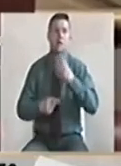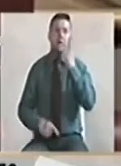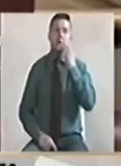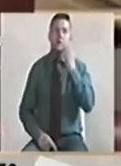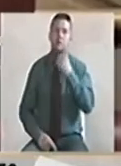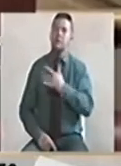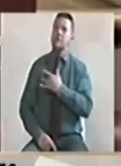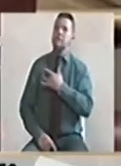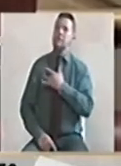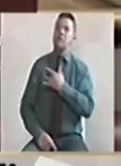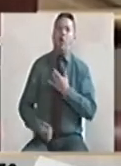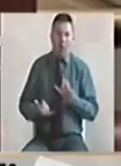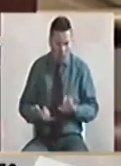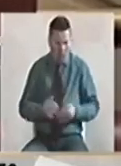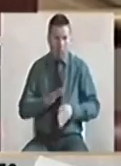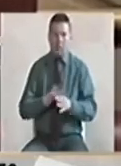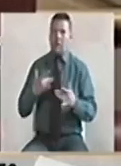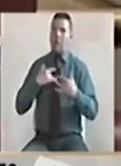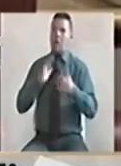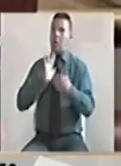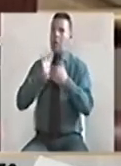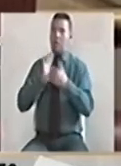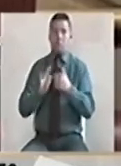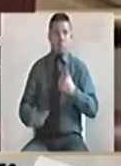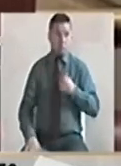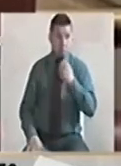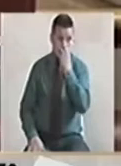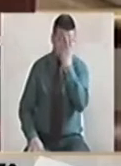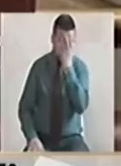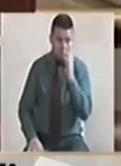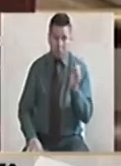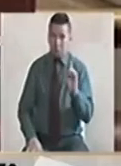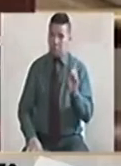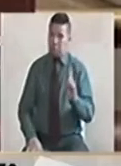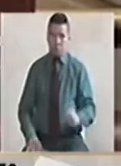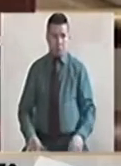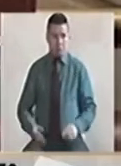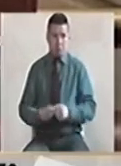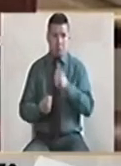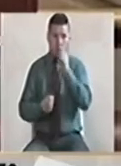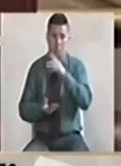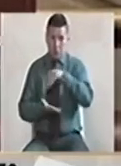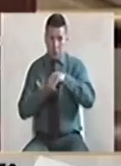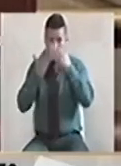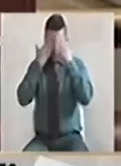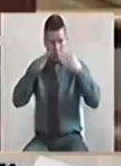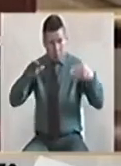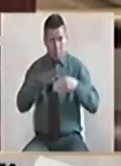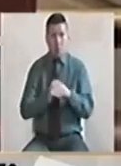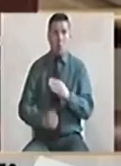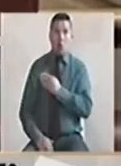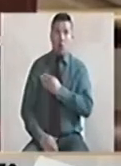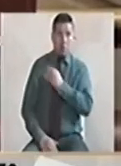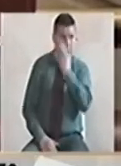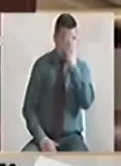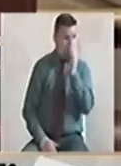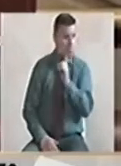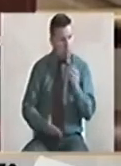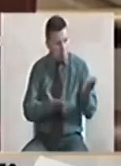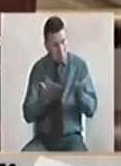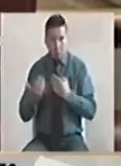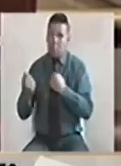aún le sigo viviendo. Yo no soy vergonzante con este partido que me ha dado la mano. Ni con el presidente Uribe, al cual